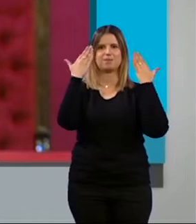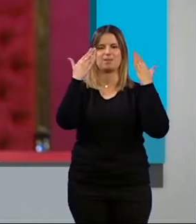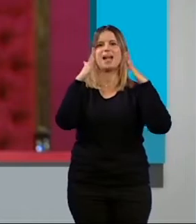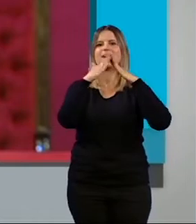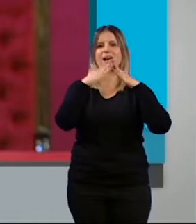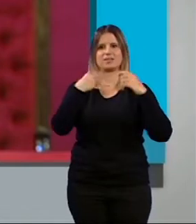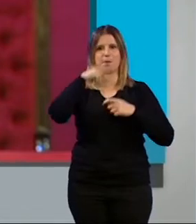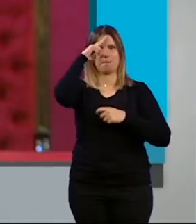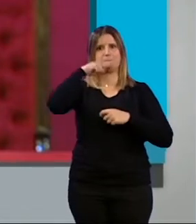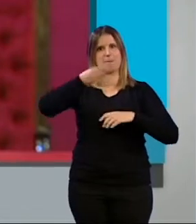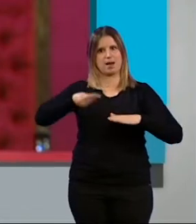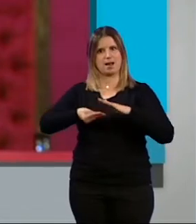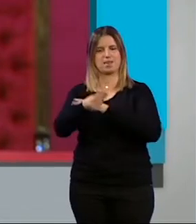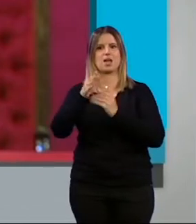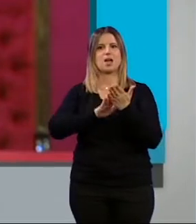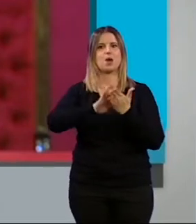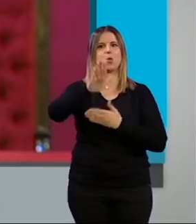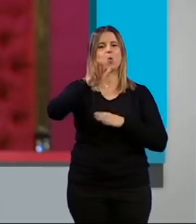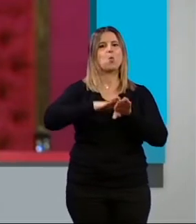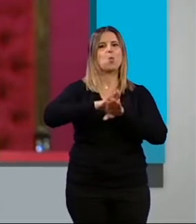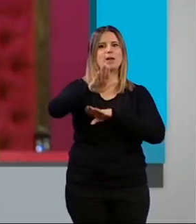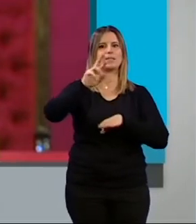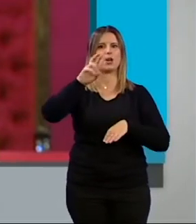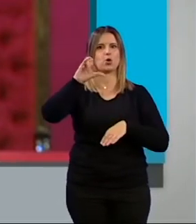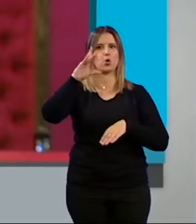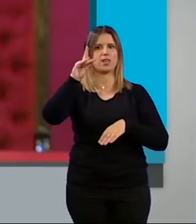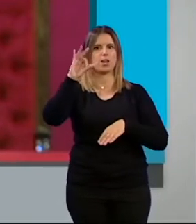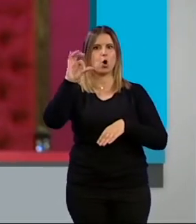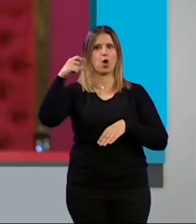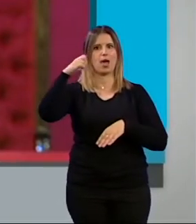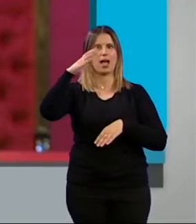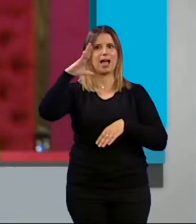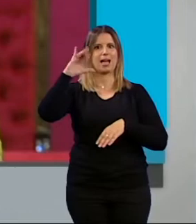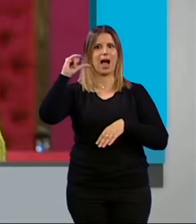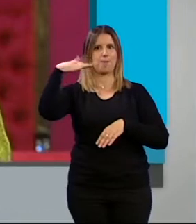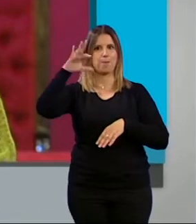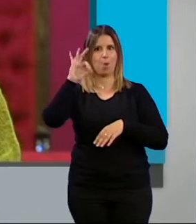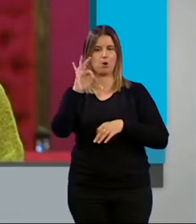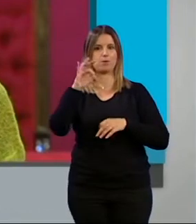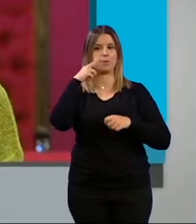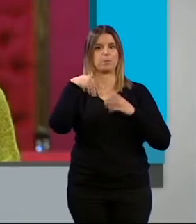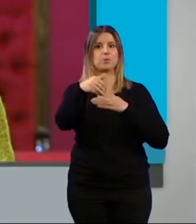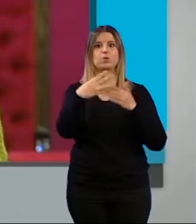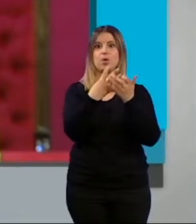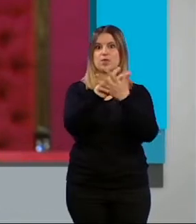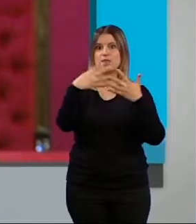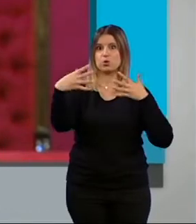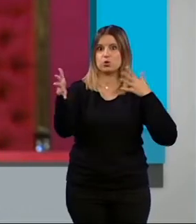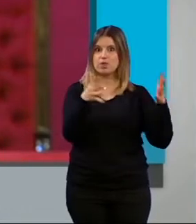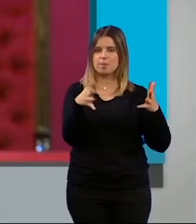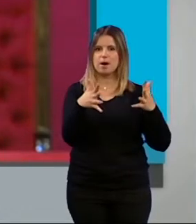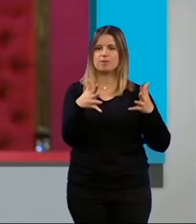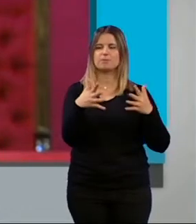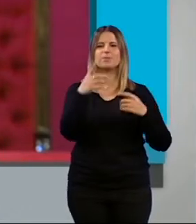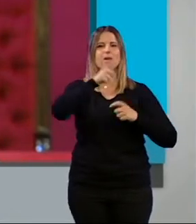nació mi padre en la cuesta Rodrigo del Campo el próximo 19 de marzo. Una señal necesaria para que la gente que busca perderse